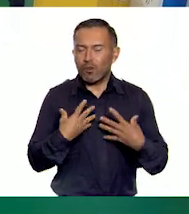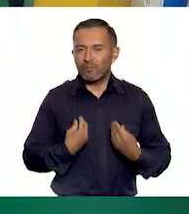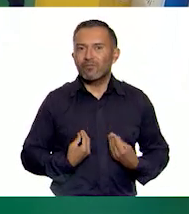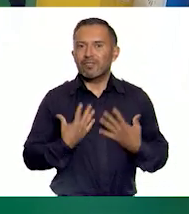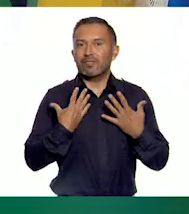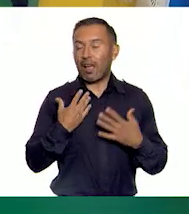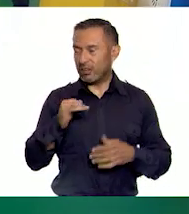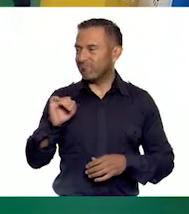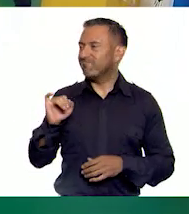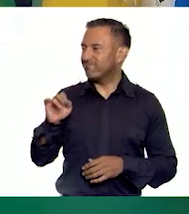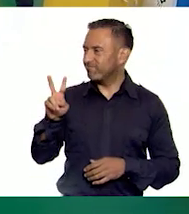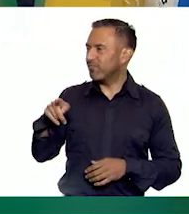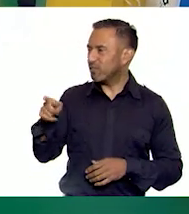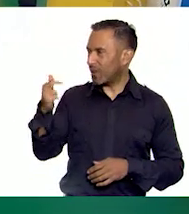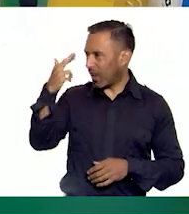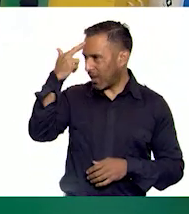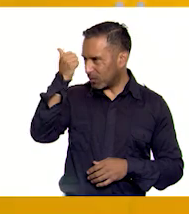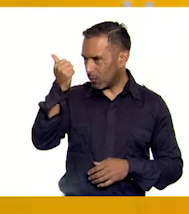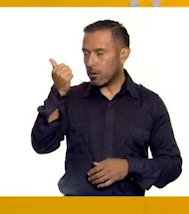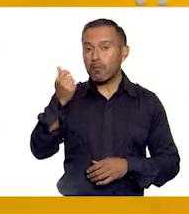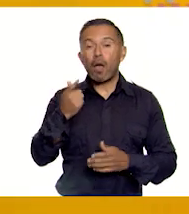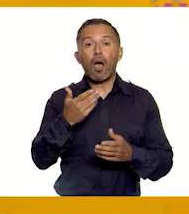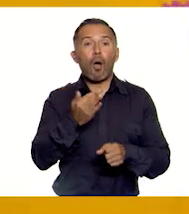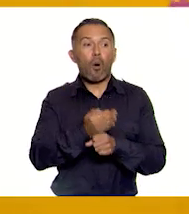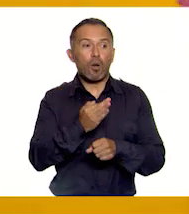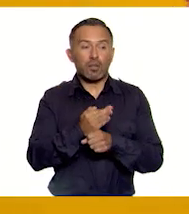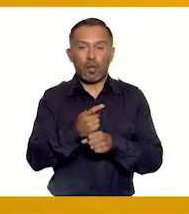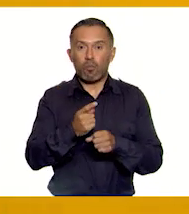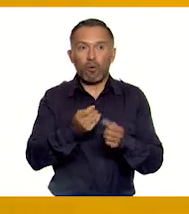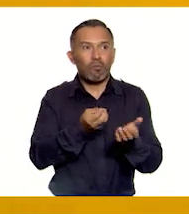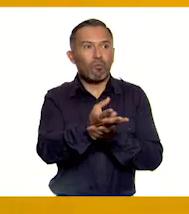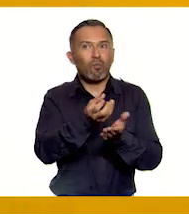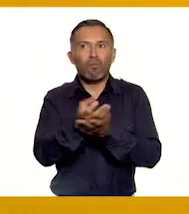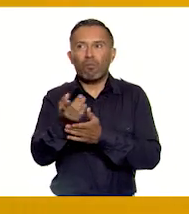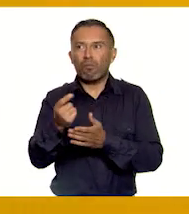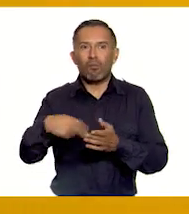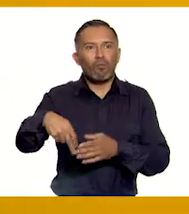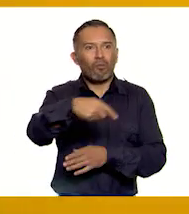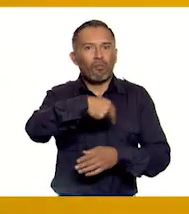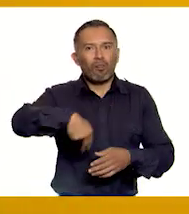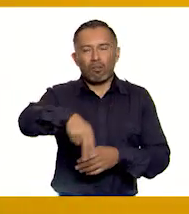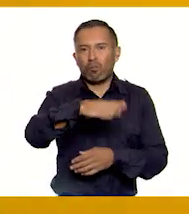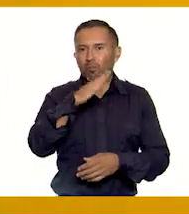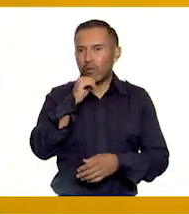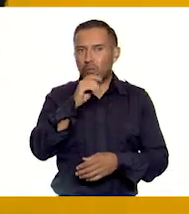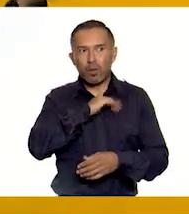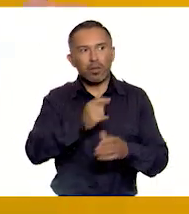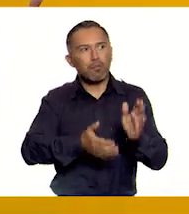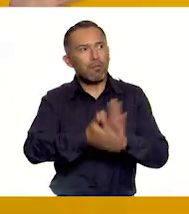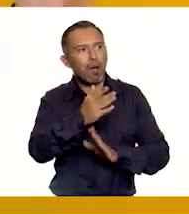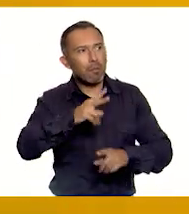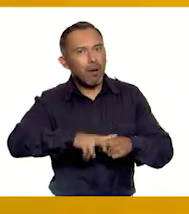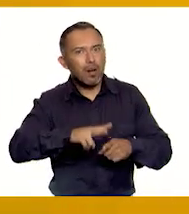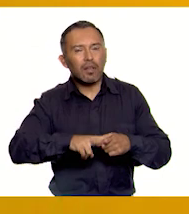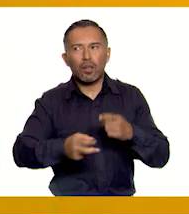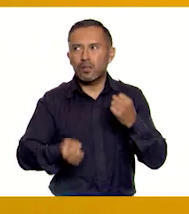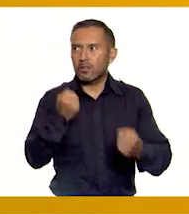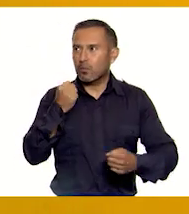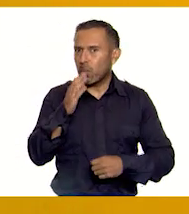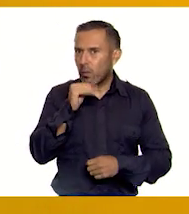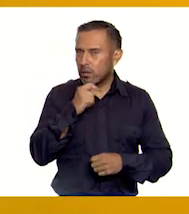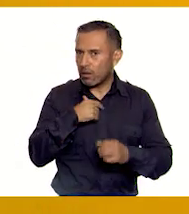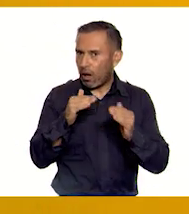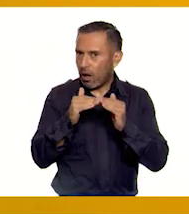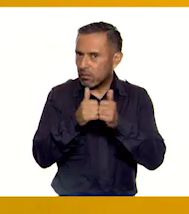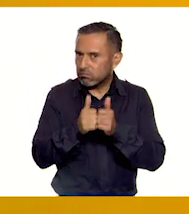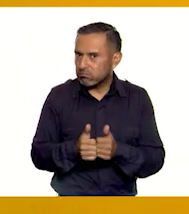de acuerdo con eso. Pero por ahora nuestras posibilidades de movimiento están bastante limitadas, porque no estamos saliendo a los parques o a los gimnasios, tenemos que estar en casa.